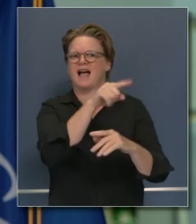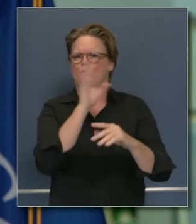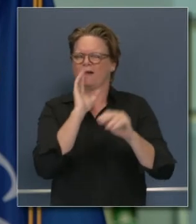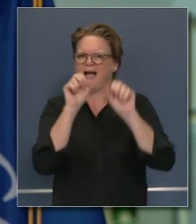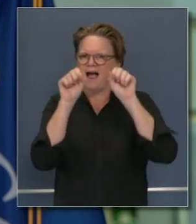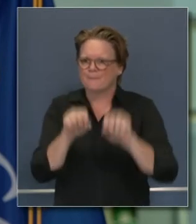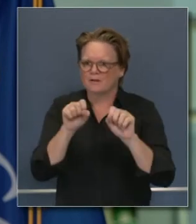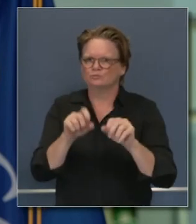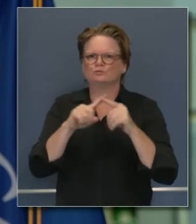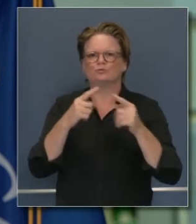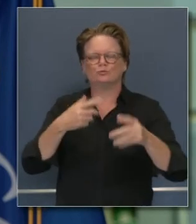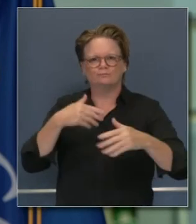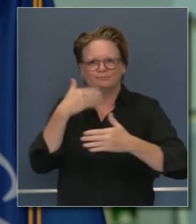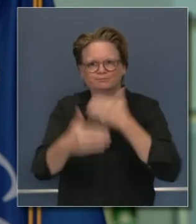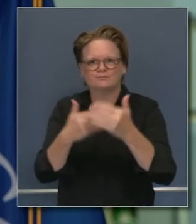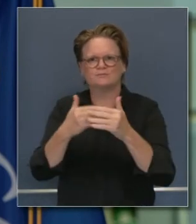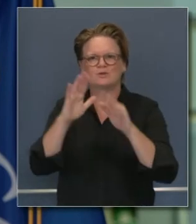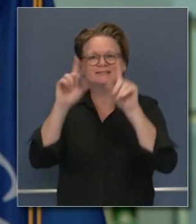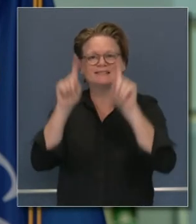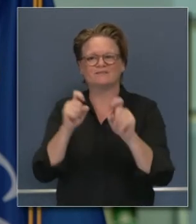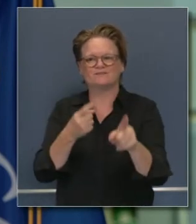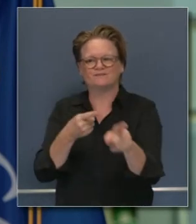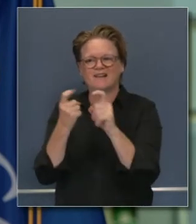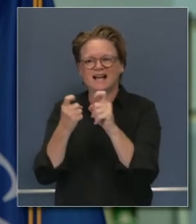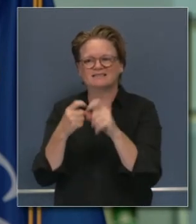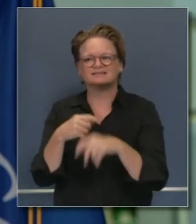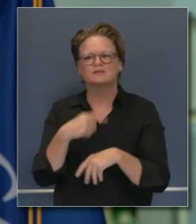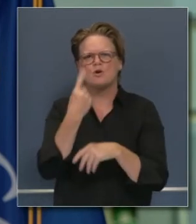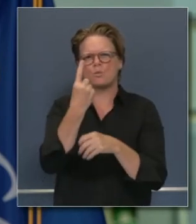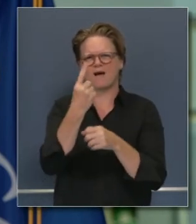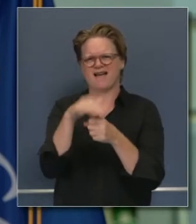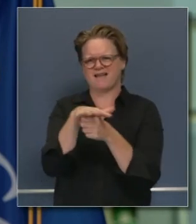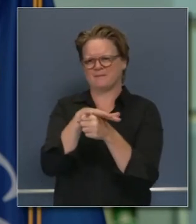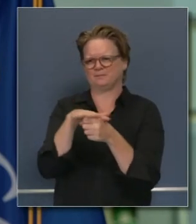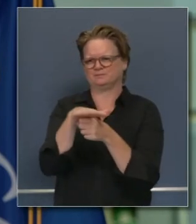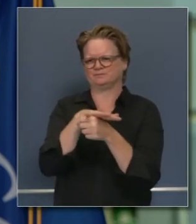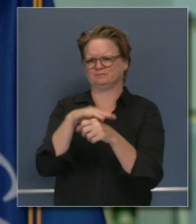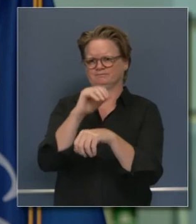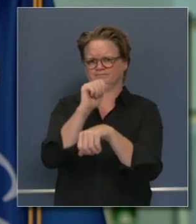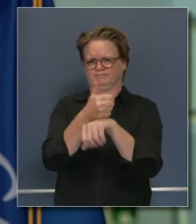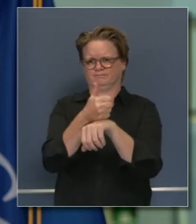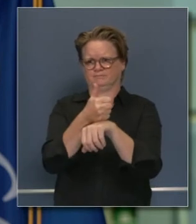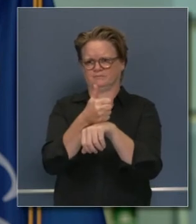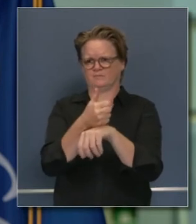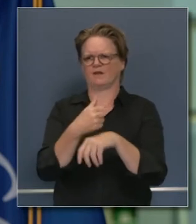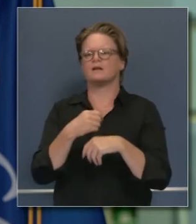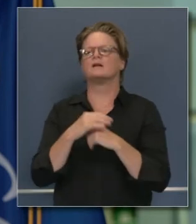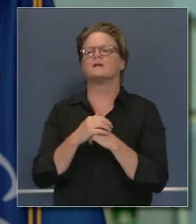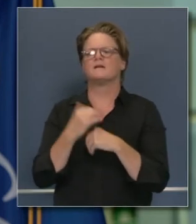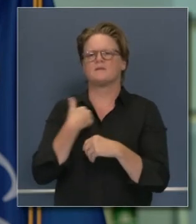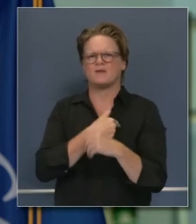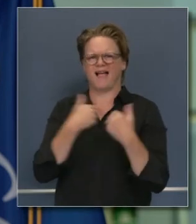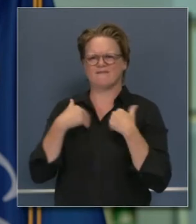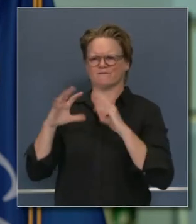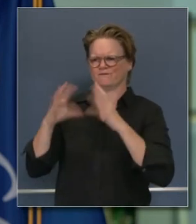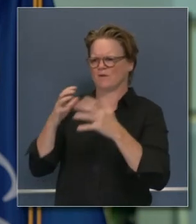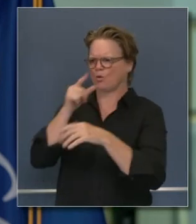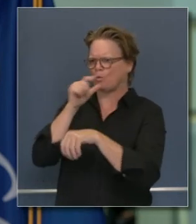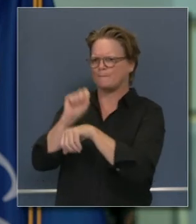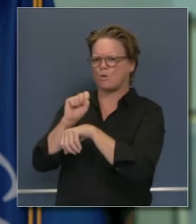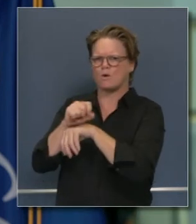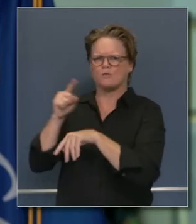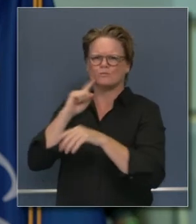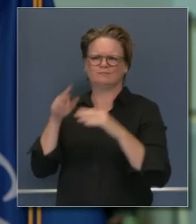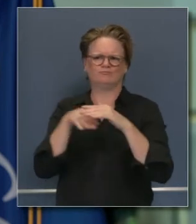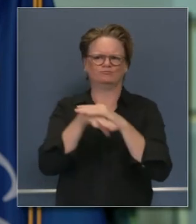hemos identificado un lugar en particular donde estará el laboratorio ahí tenemos la gente la pericia las